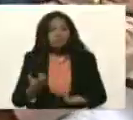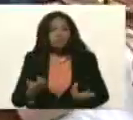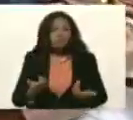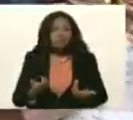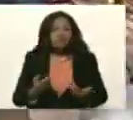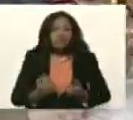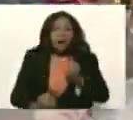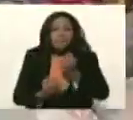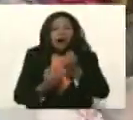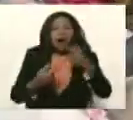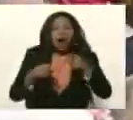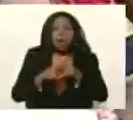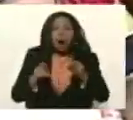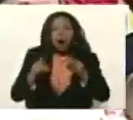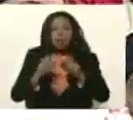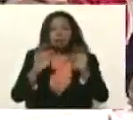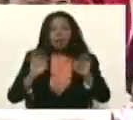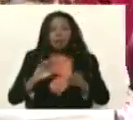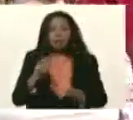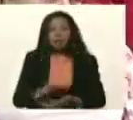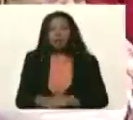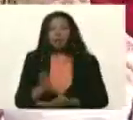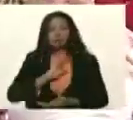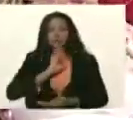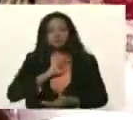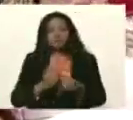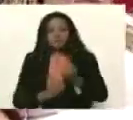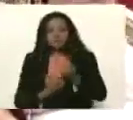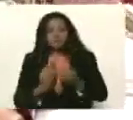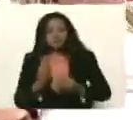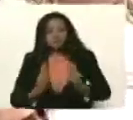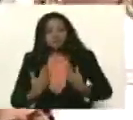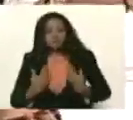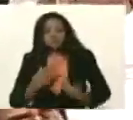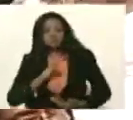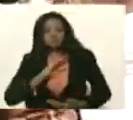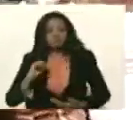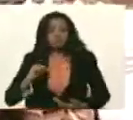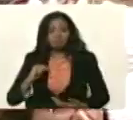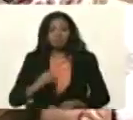sostenibilidad sostenibilidad autosostenibilidad de todo